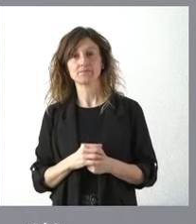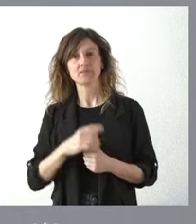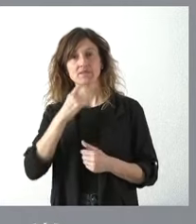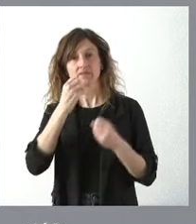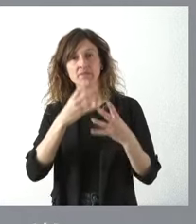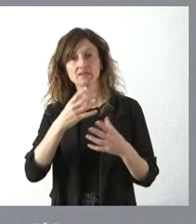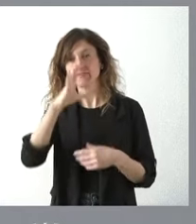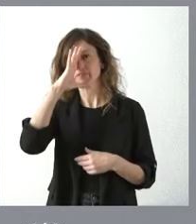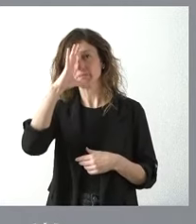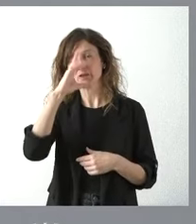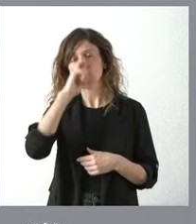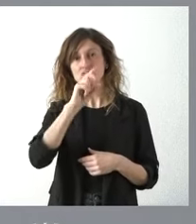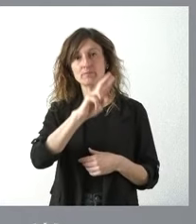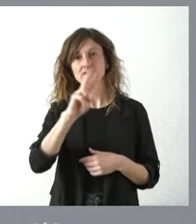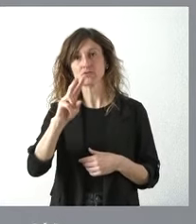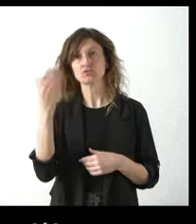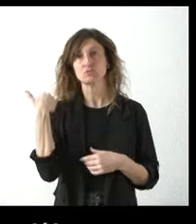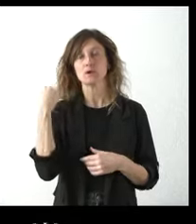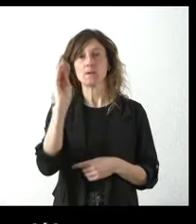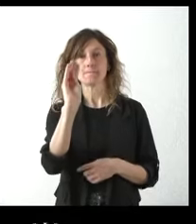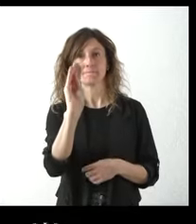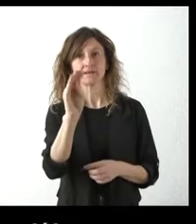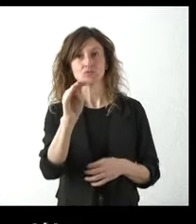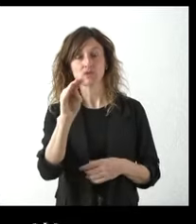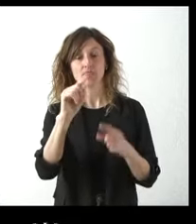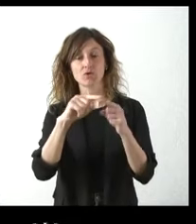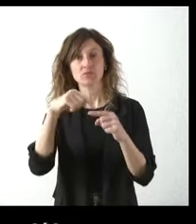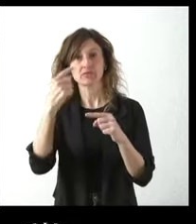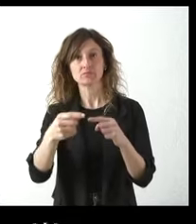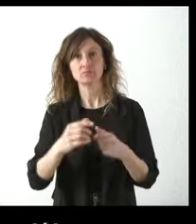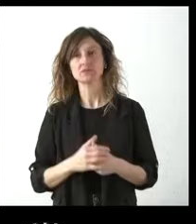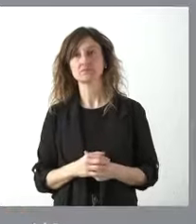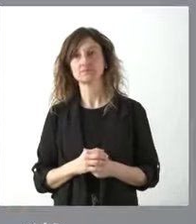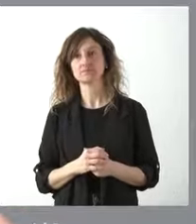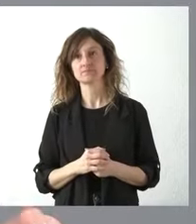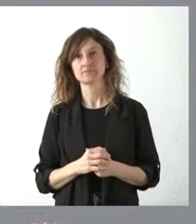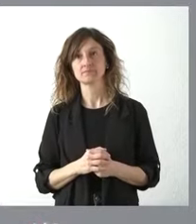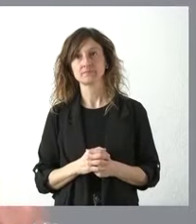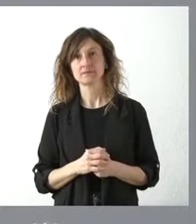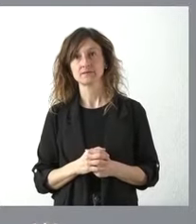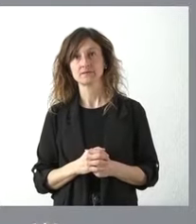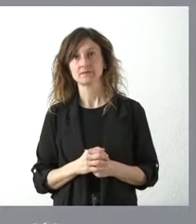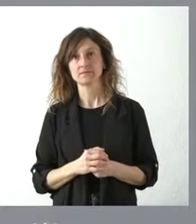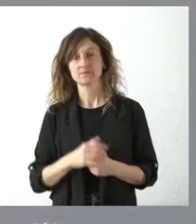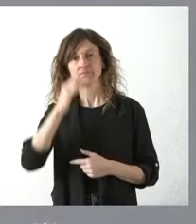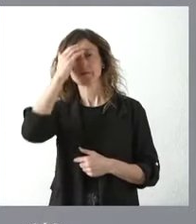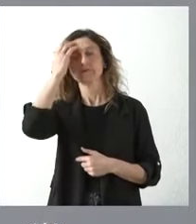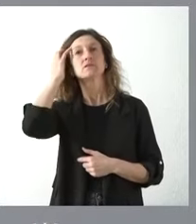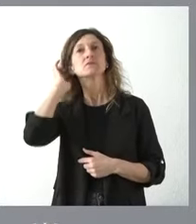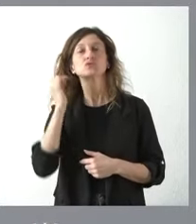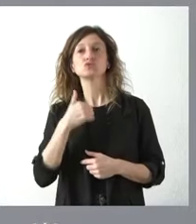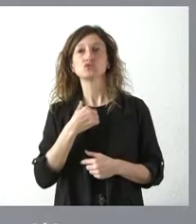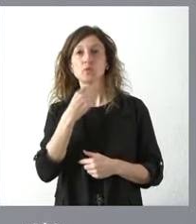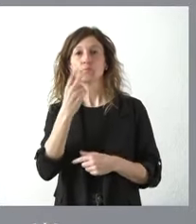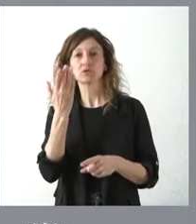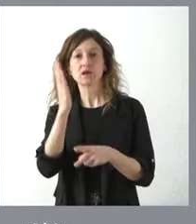febrero de 2022 y yo le pregunté poco después de esas fechas bien yo le puedo contestar como portavoz de